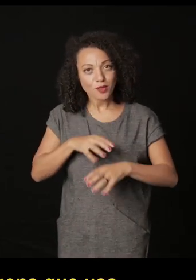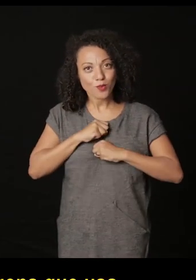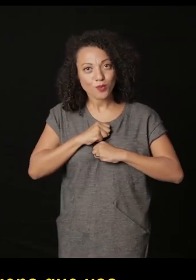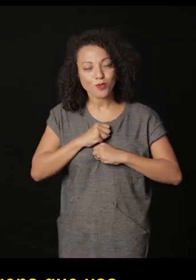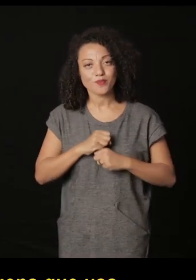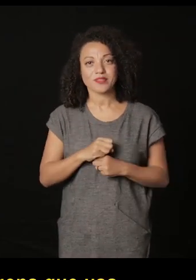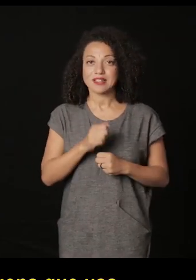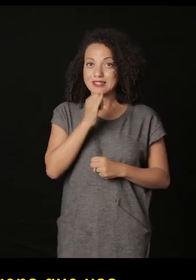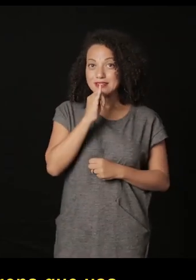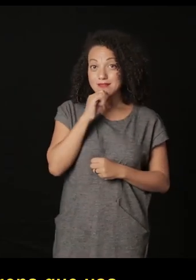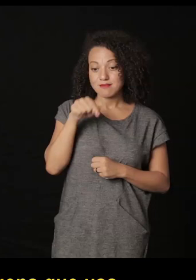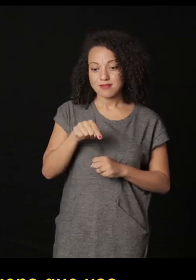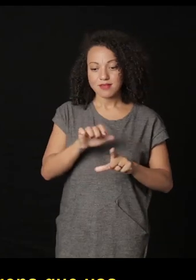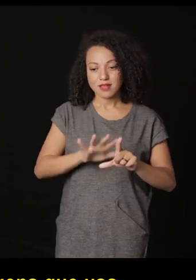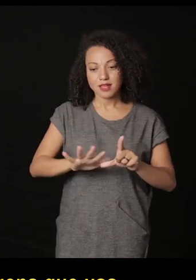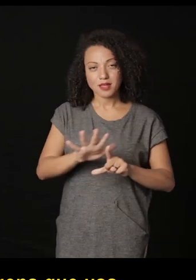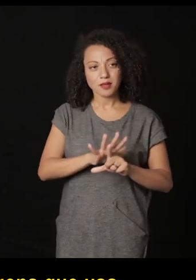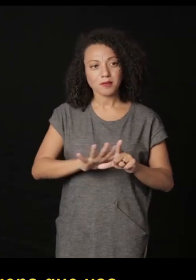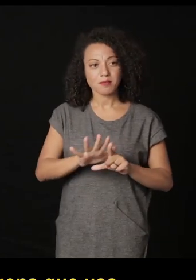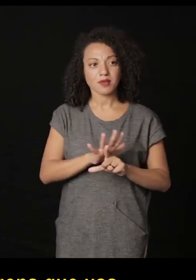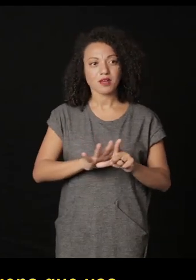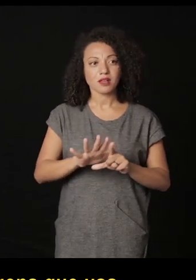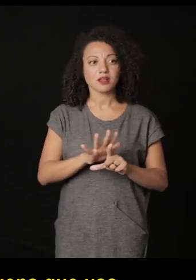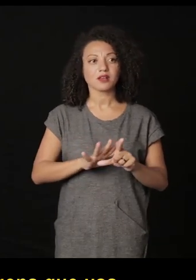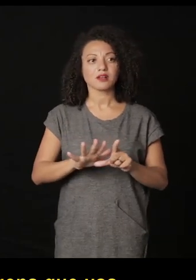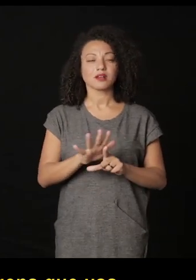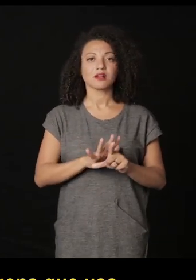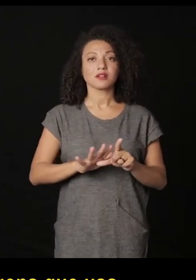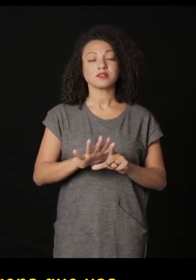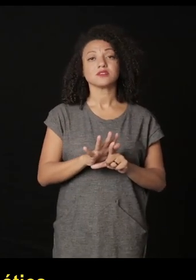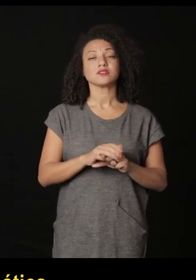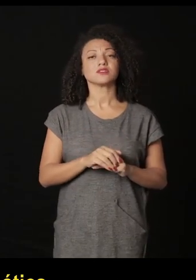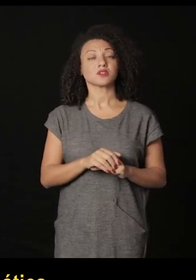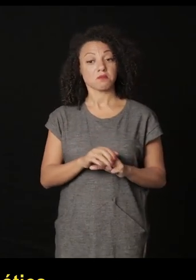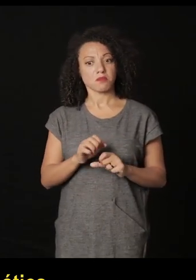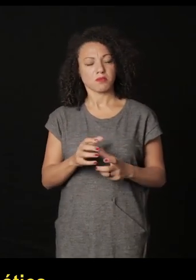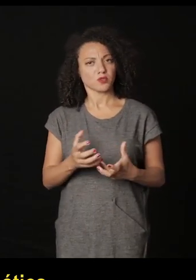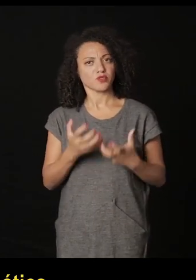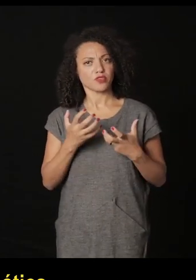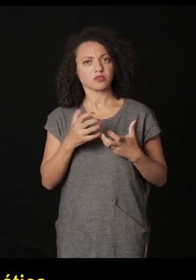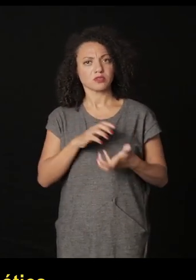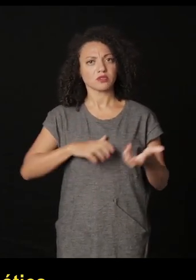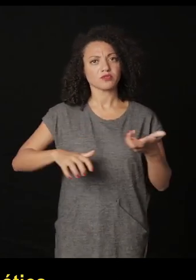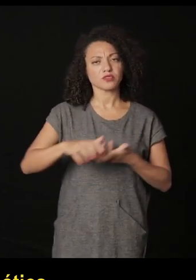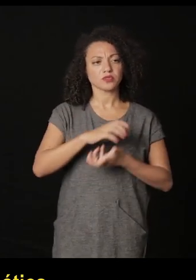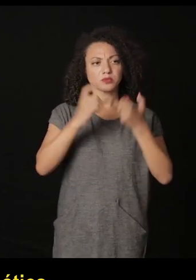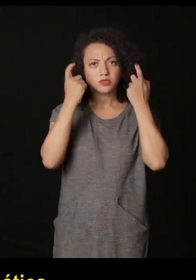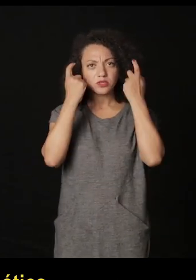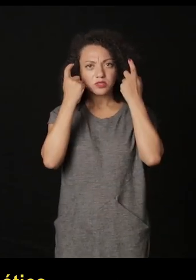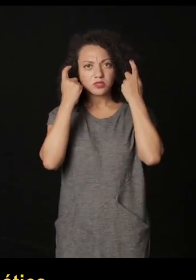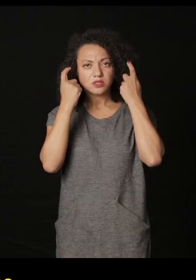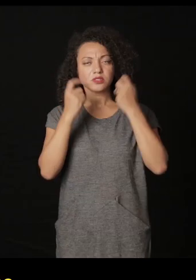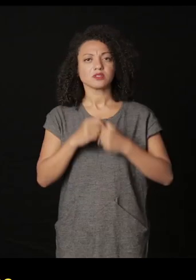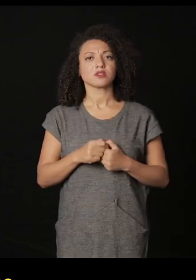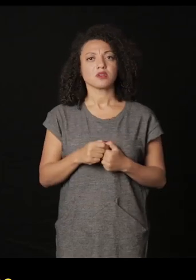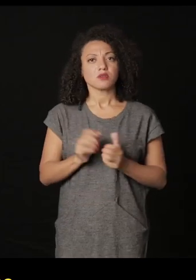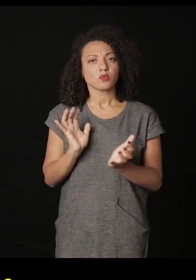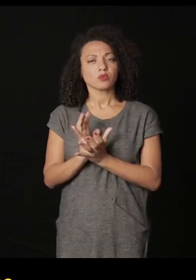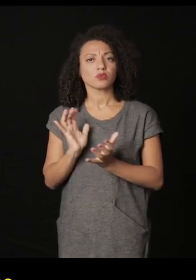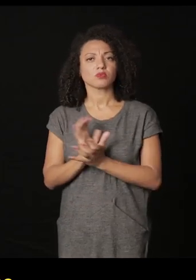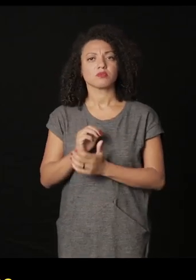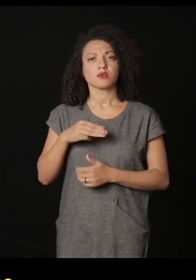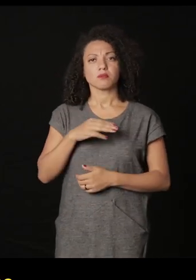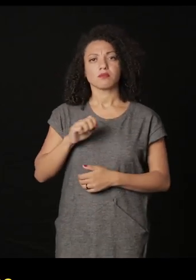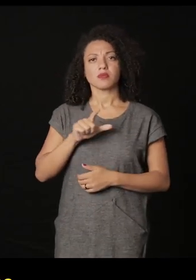por ejemplo esta es una de las imágenes que usa esto es la banda del automóvil gris una imagen muy emblemática de la revolución mexicana es una banda de